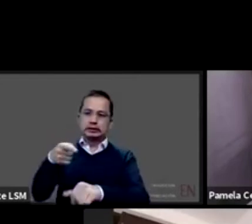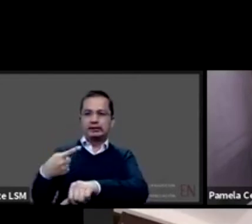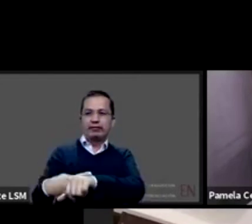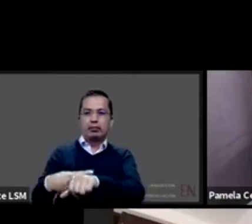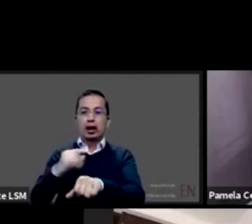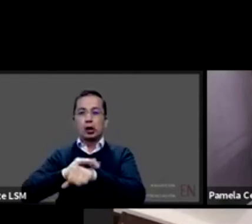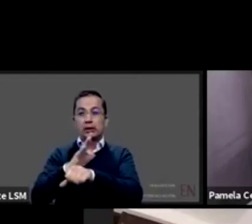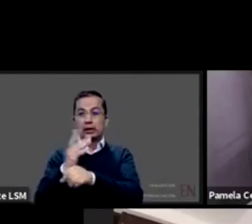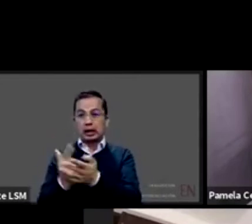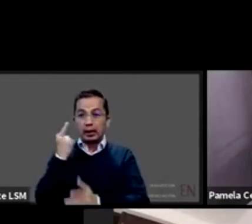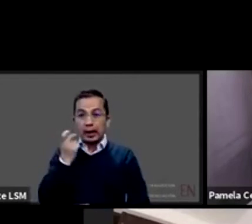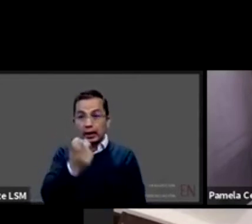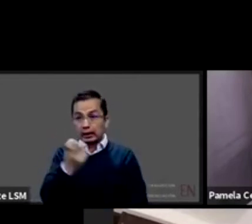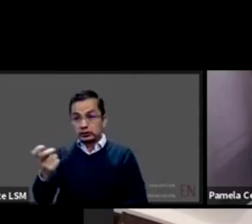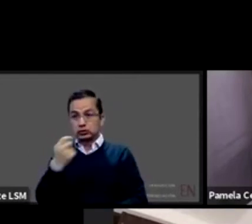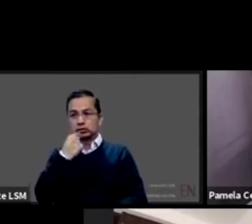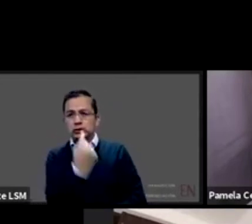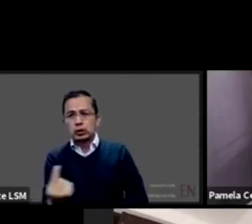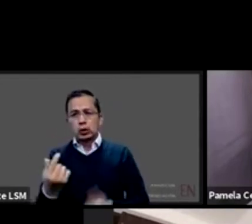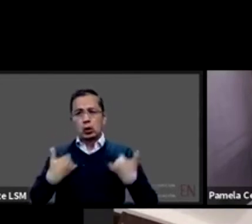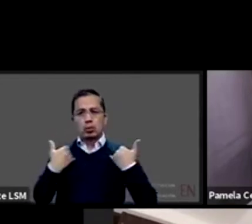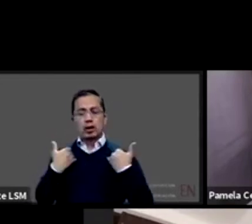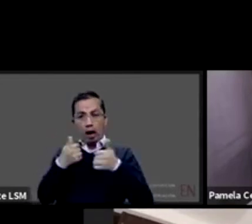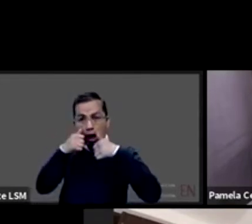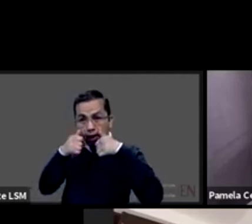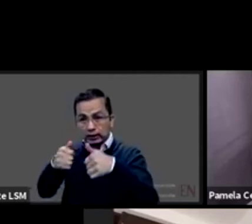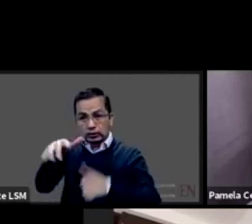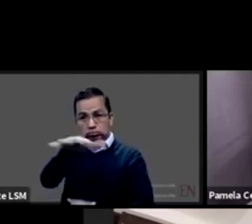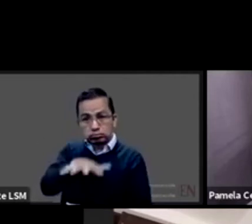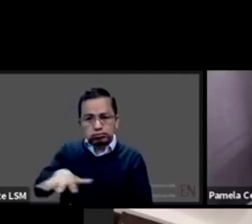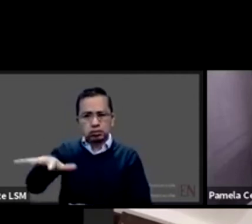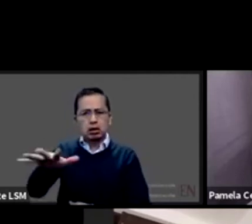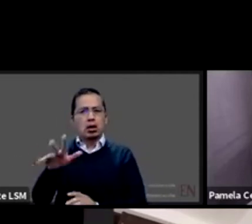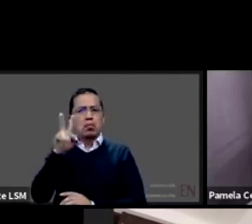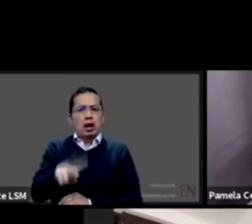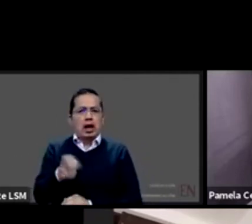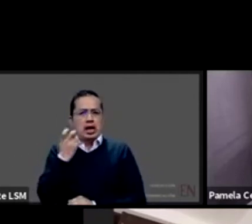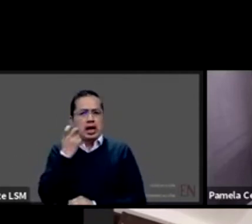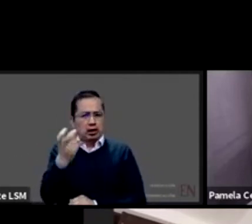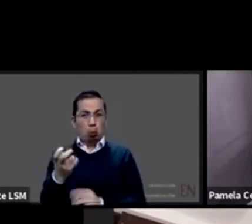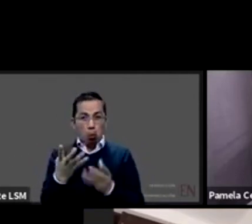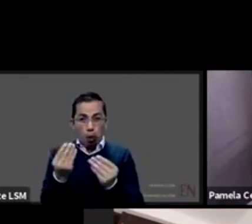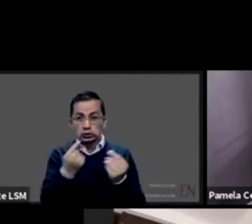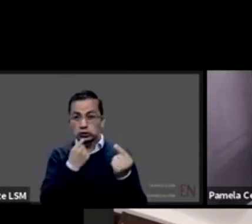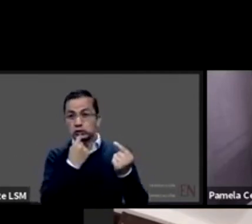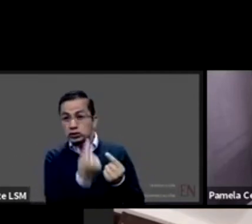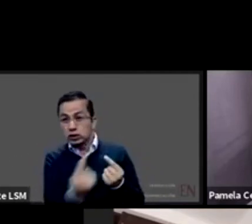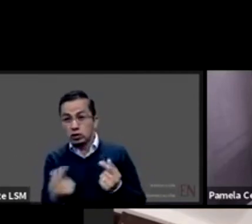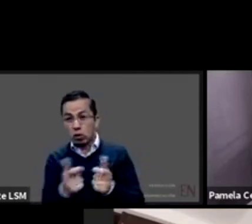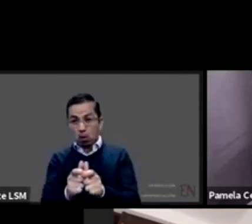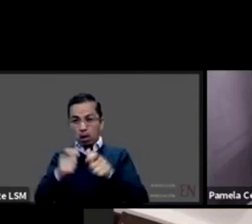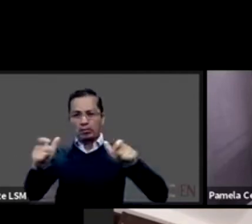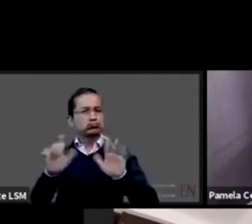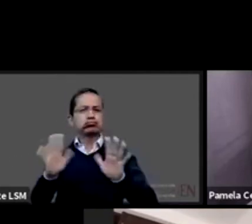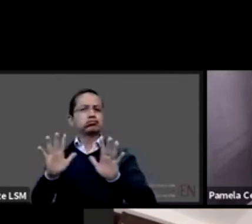menor a lo que se observa en población general, y evidentemente mucho menor